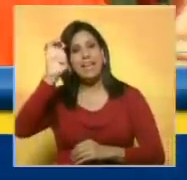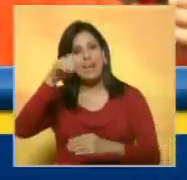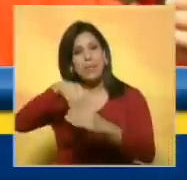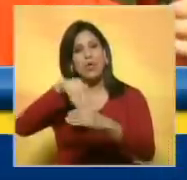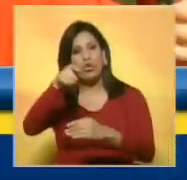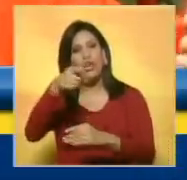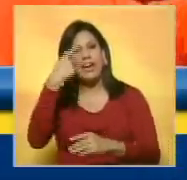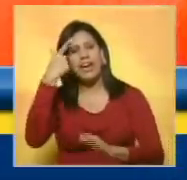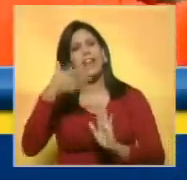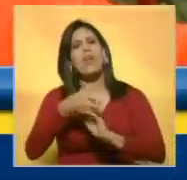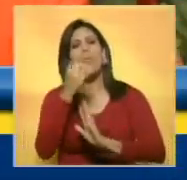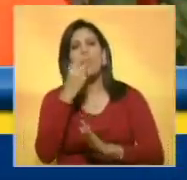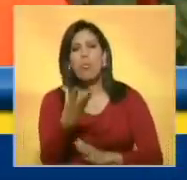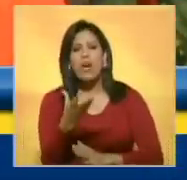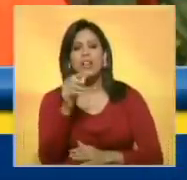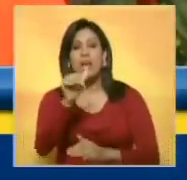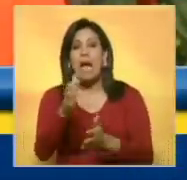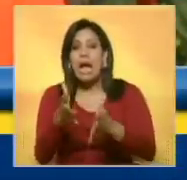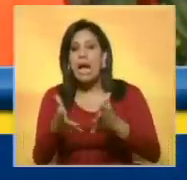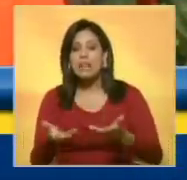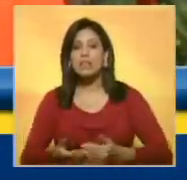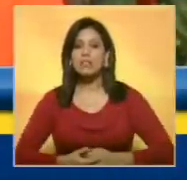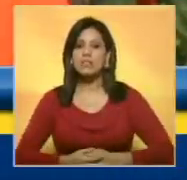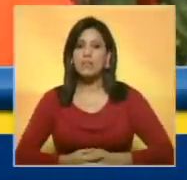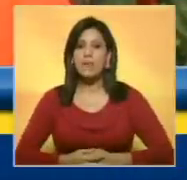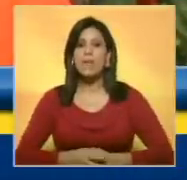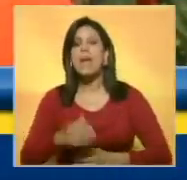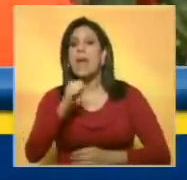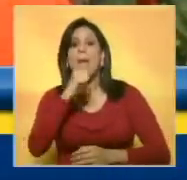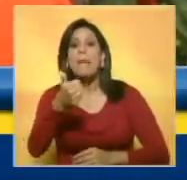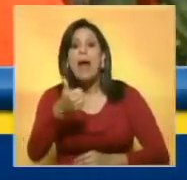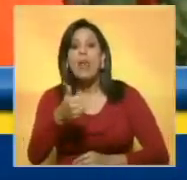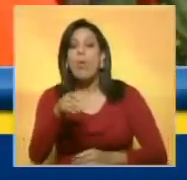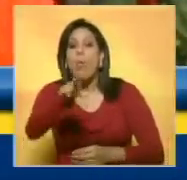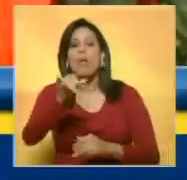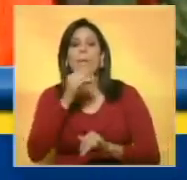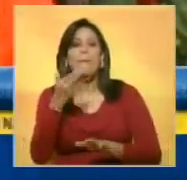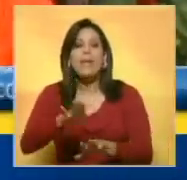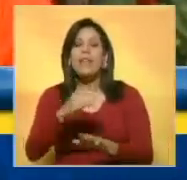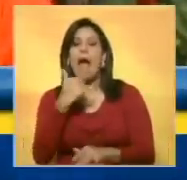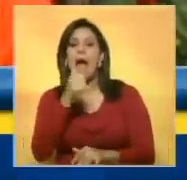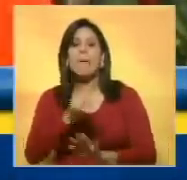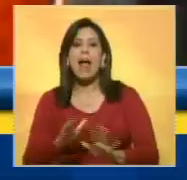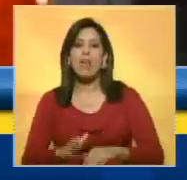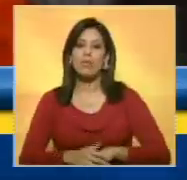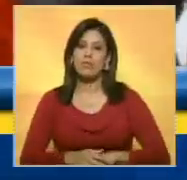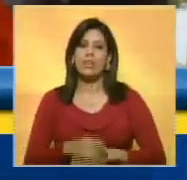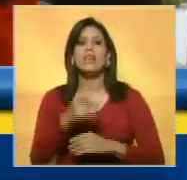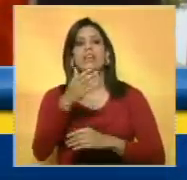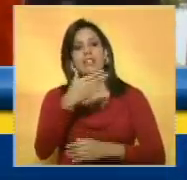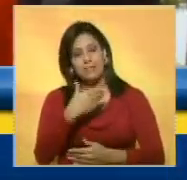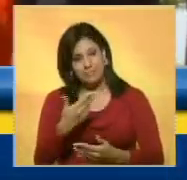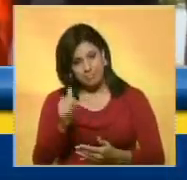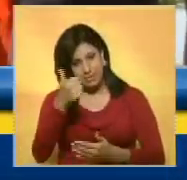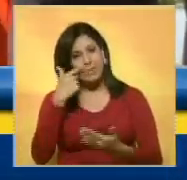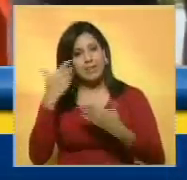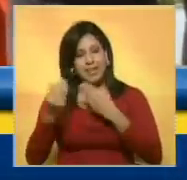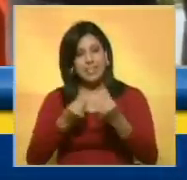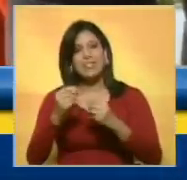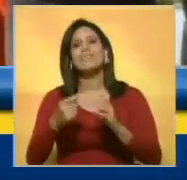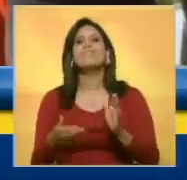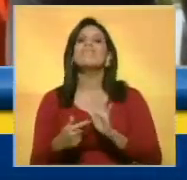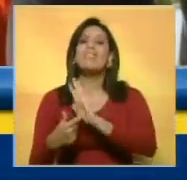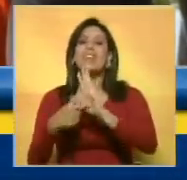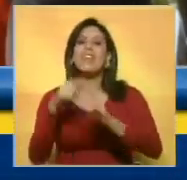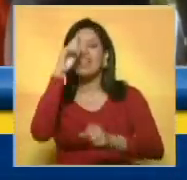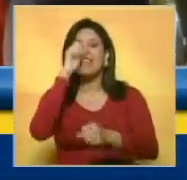creen, el que es bueno cuando ellos ganan y es malo cuando ellos pierden. El primer mandatario regional resaltó las obras